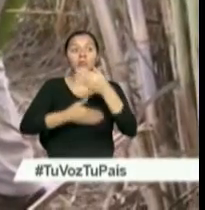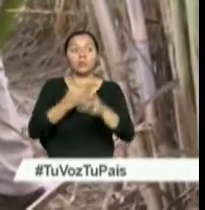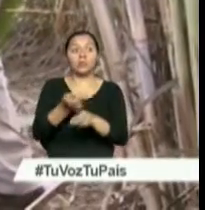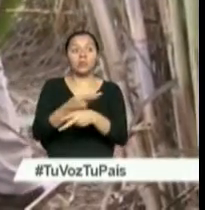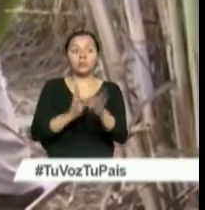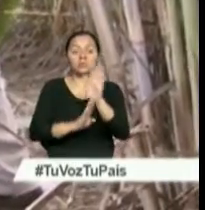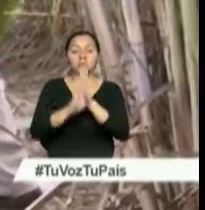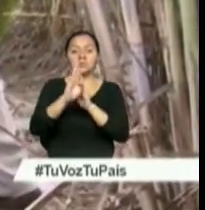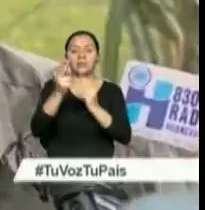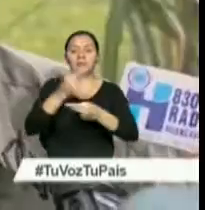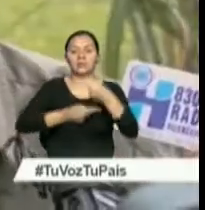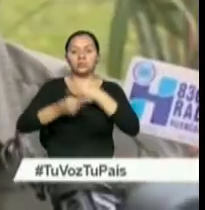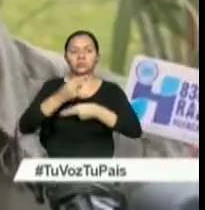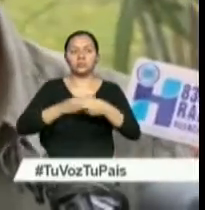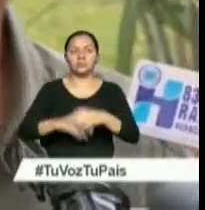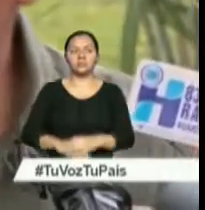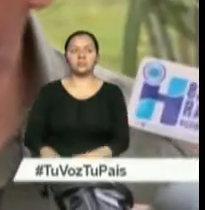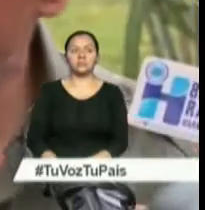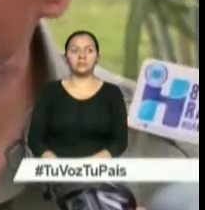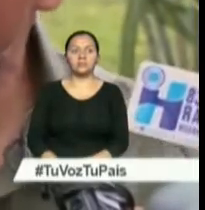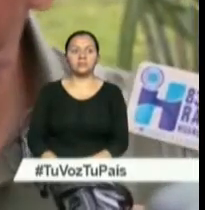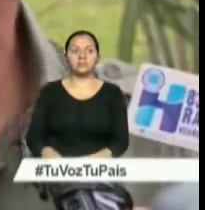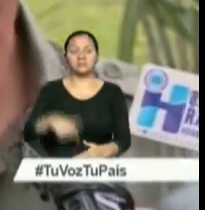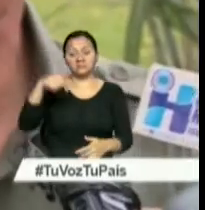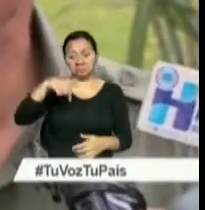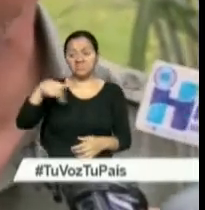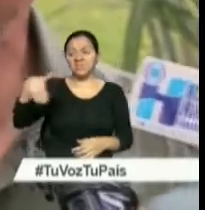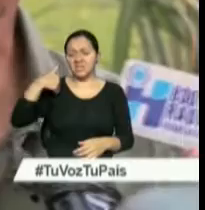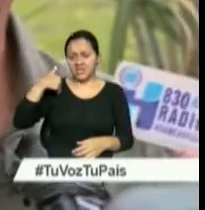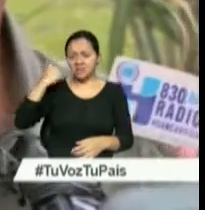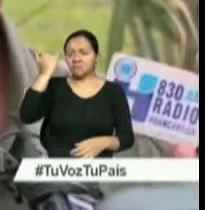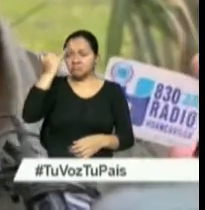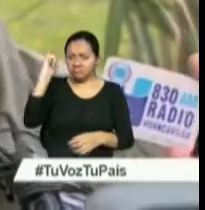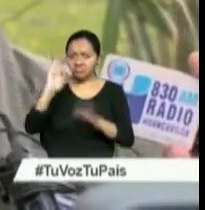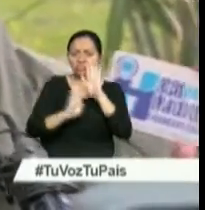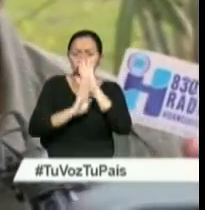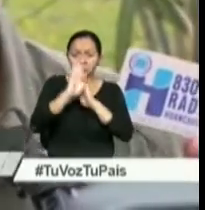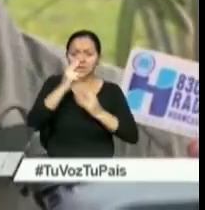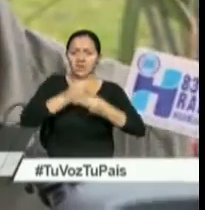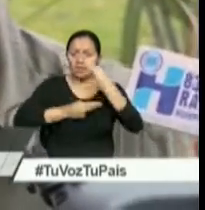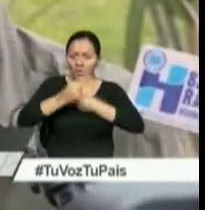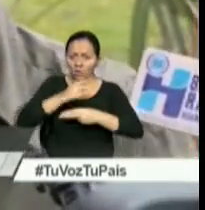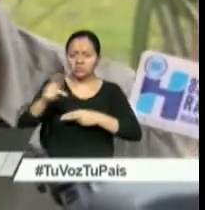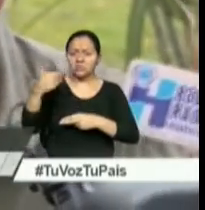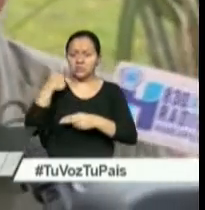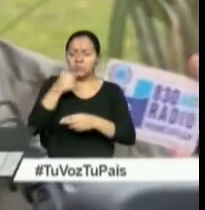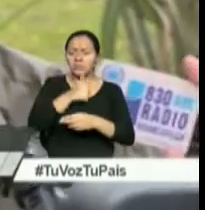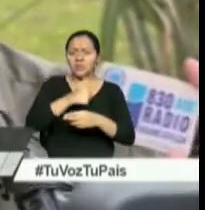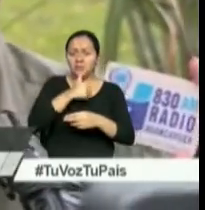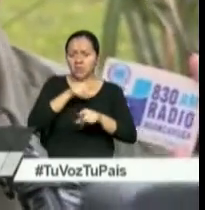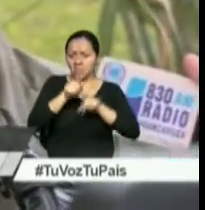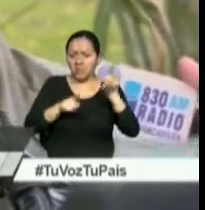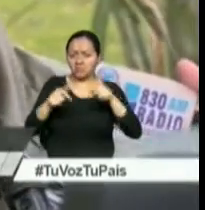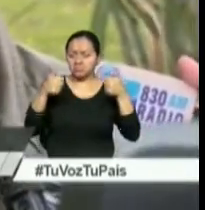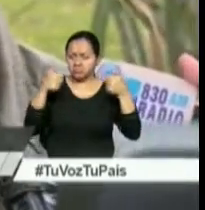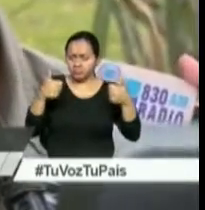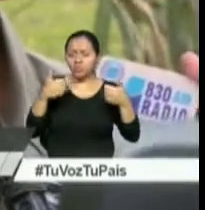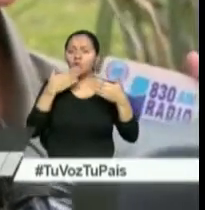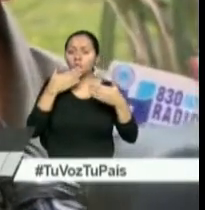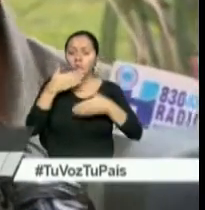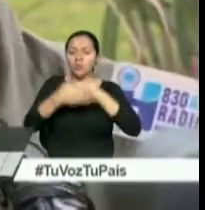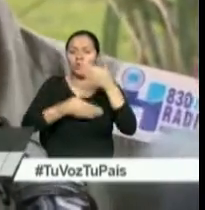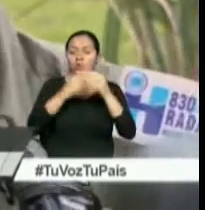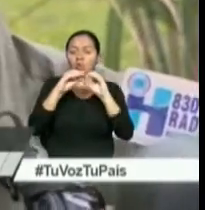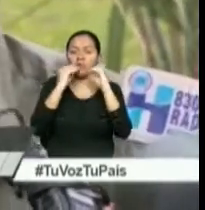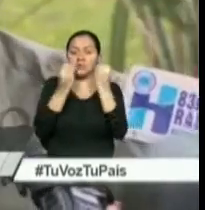en desarrollo comercial. Aquí hay emprendimiento, hay innovación en este centro de investigación privado que mediante la